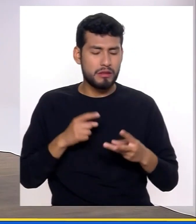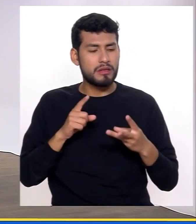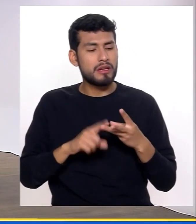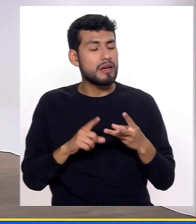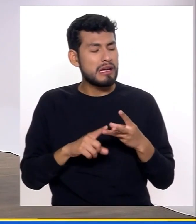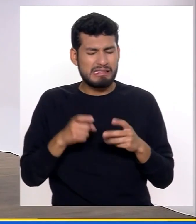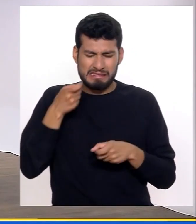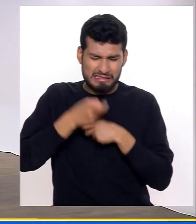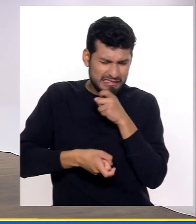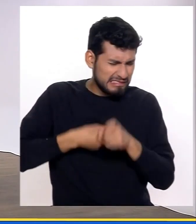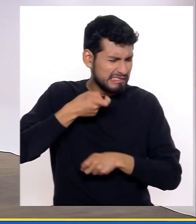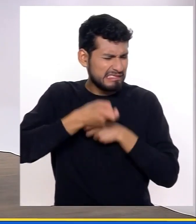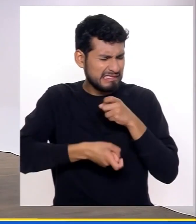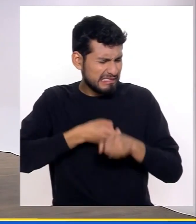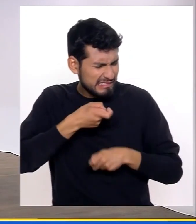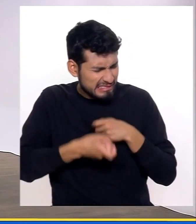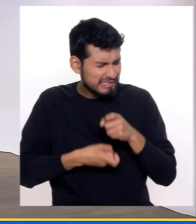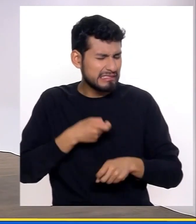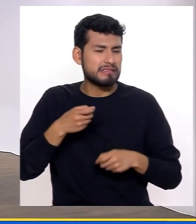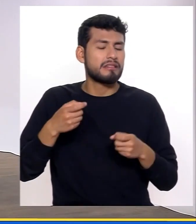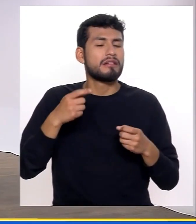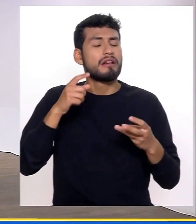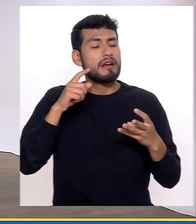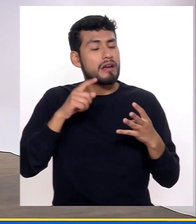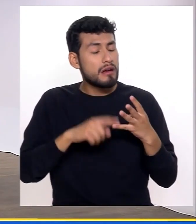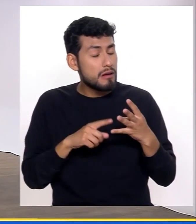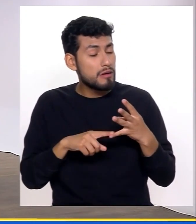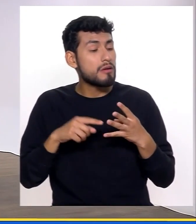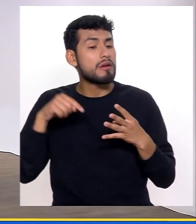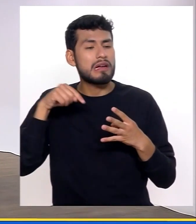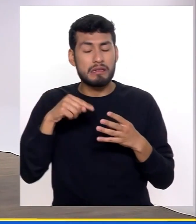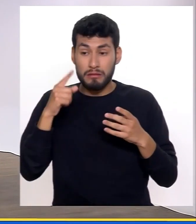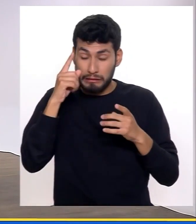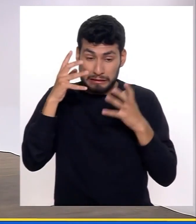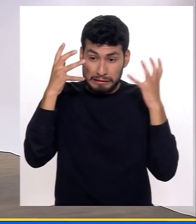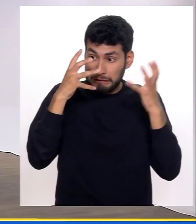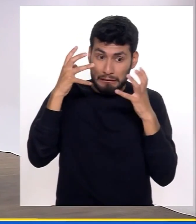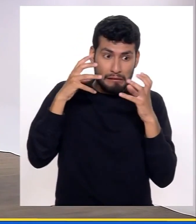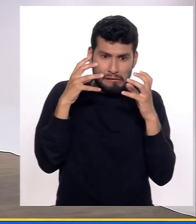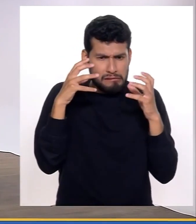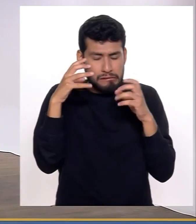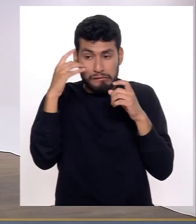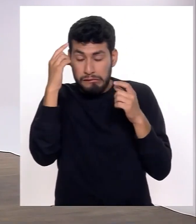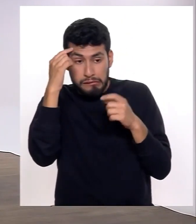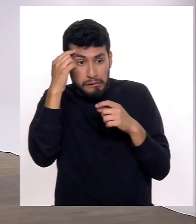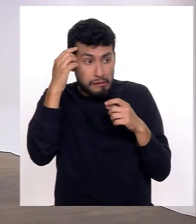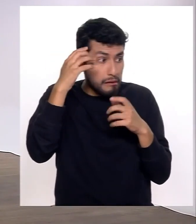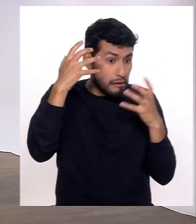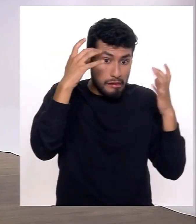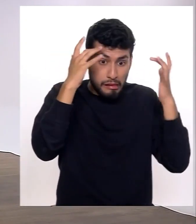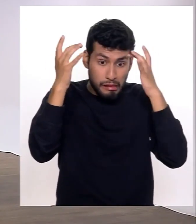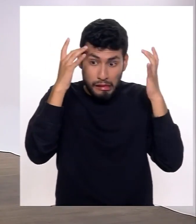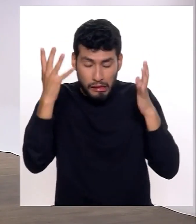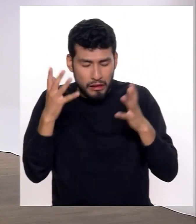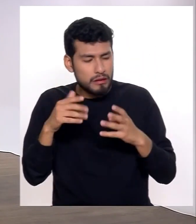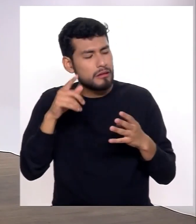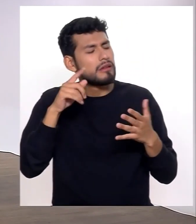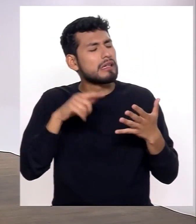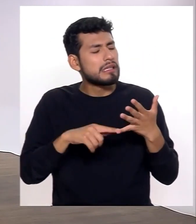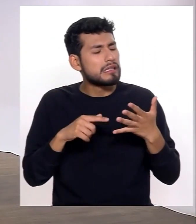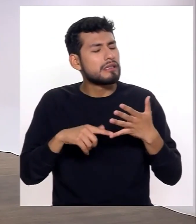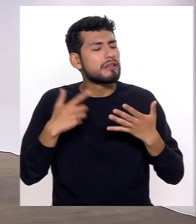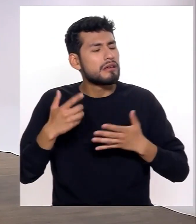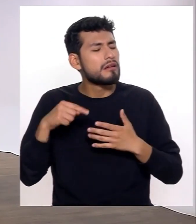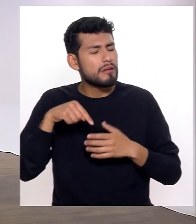cuarto está psicosis y cinco está adicciones. Eso sería, digamos, el escenario más